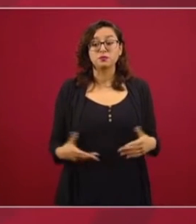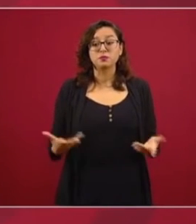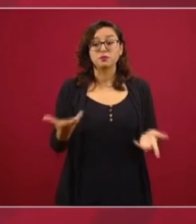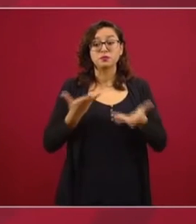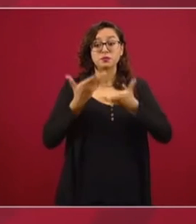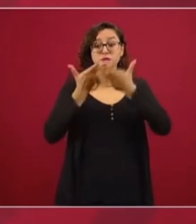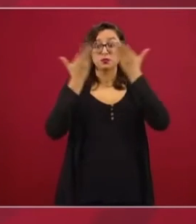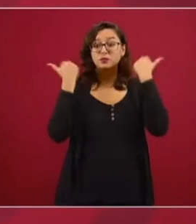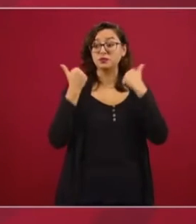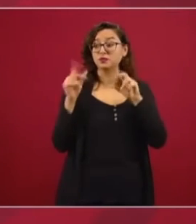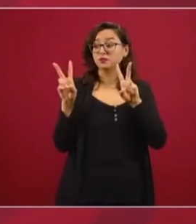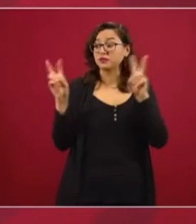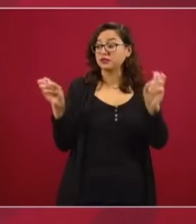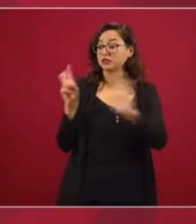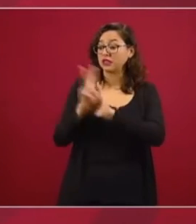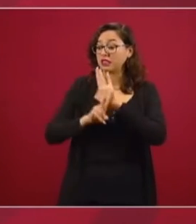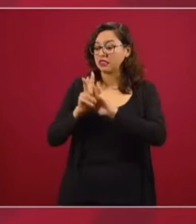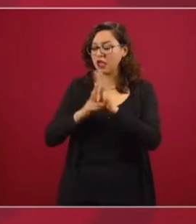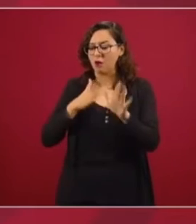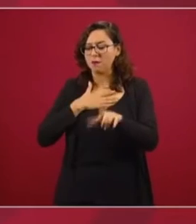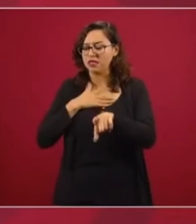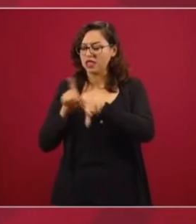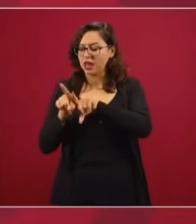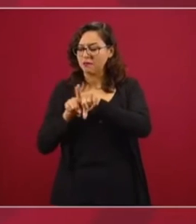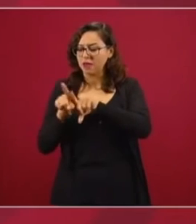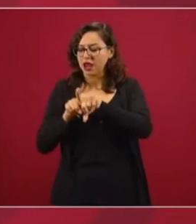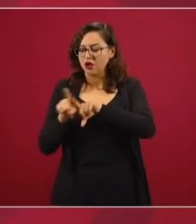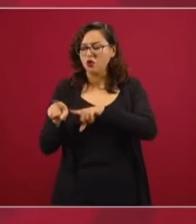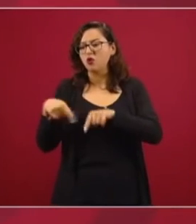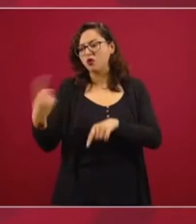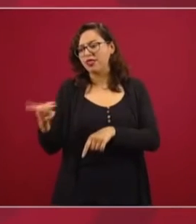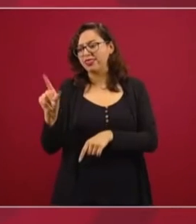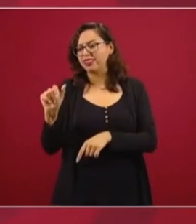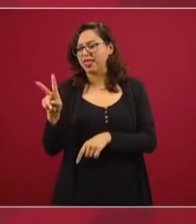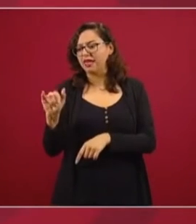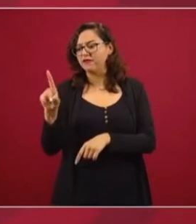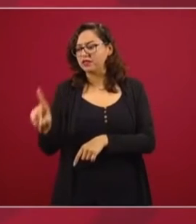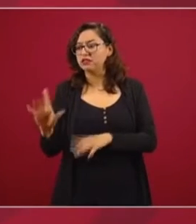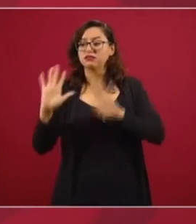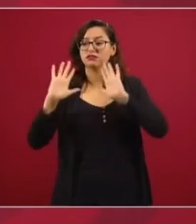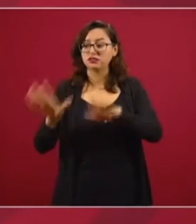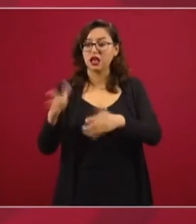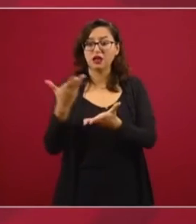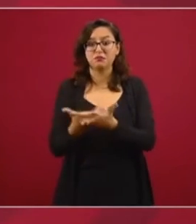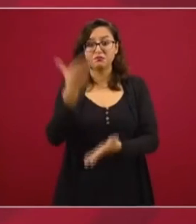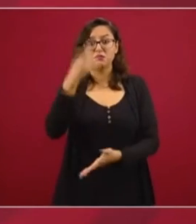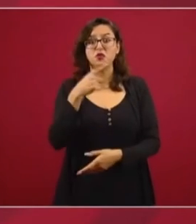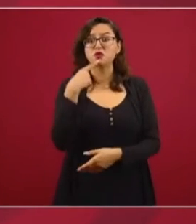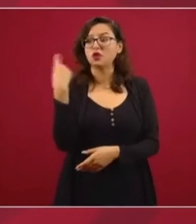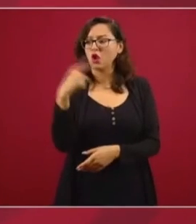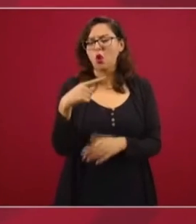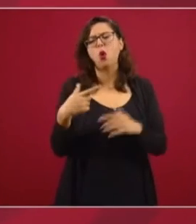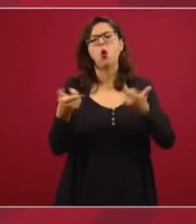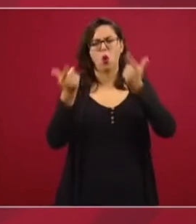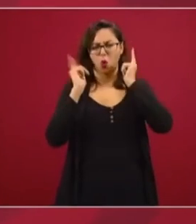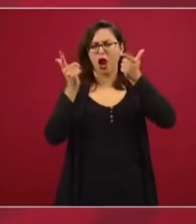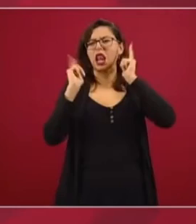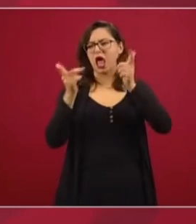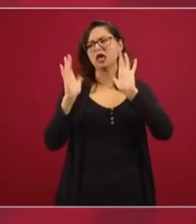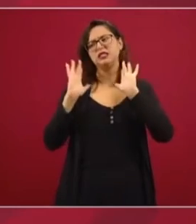David, si ya presentaron las denuncias, ojalá ya lo hayan hecho.